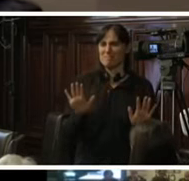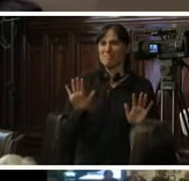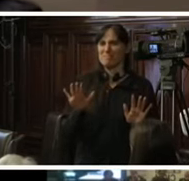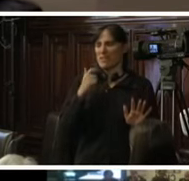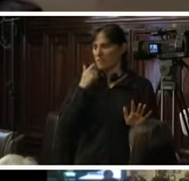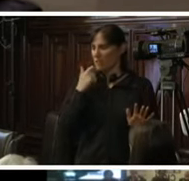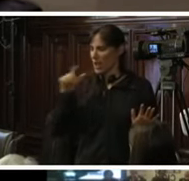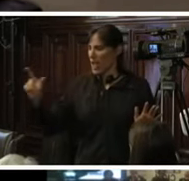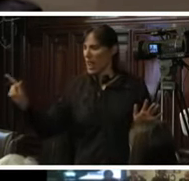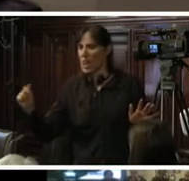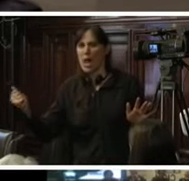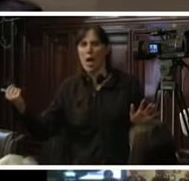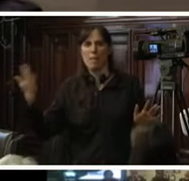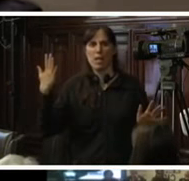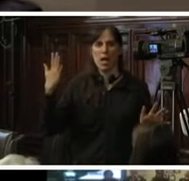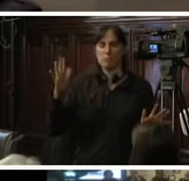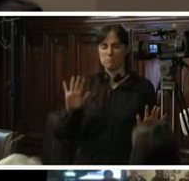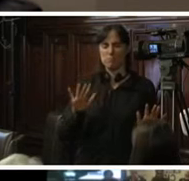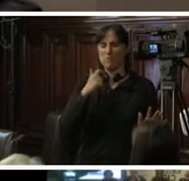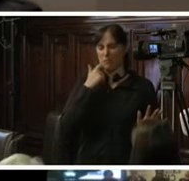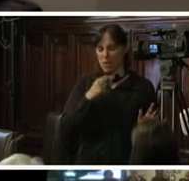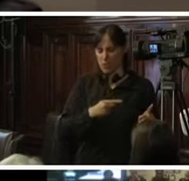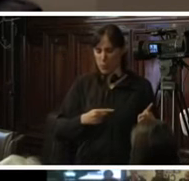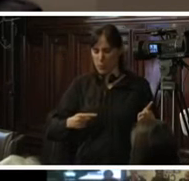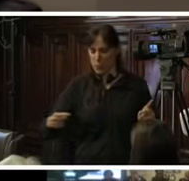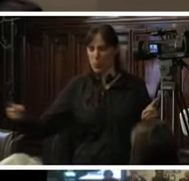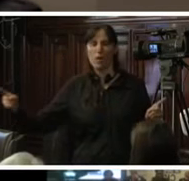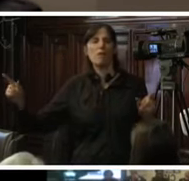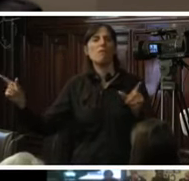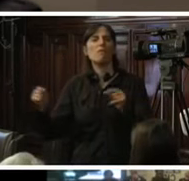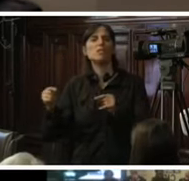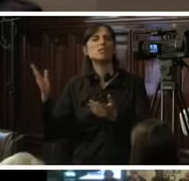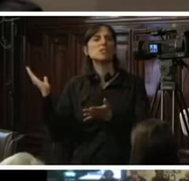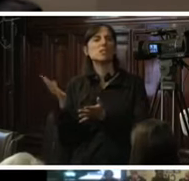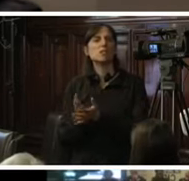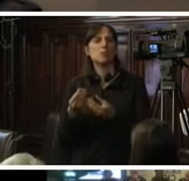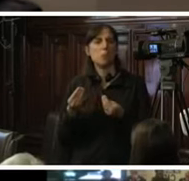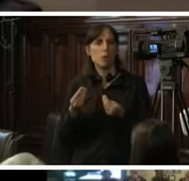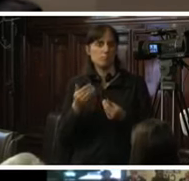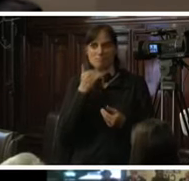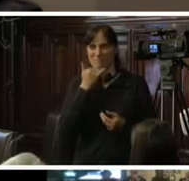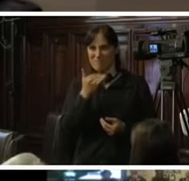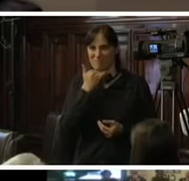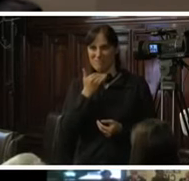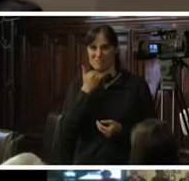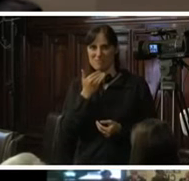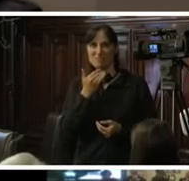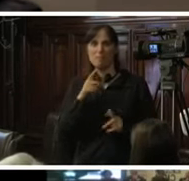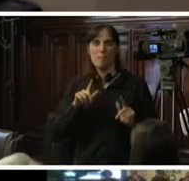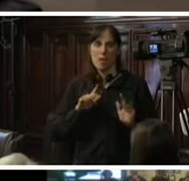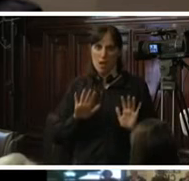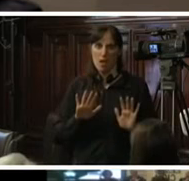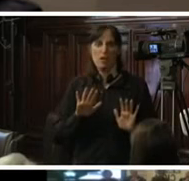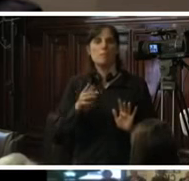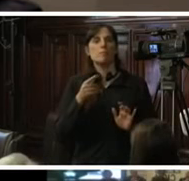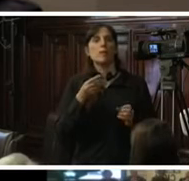como ya una amenaza en tanto todavía no se conoce cuál será su continuidad y menos su resultado finalmente